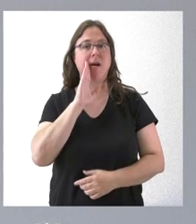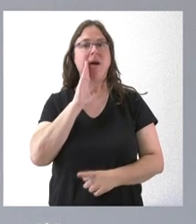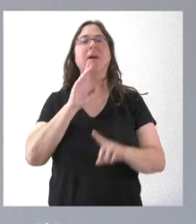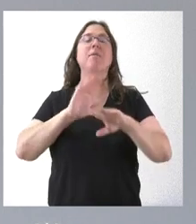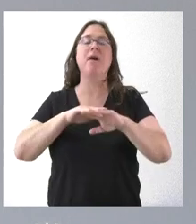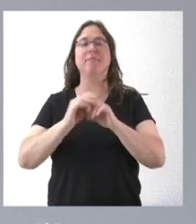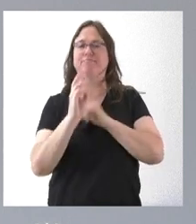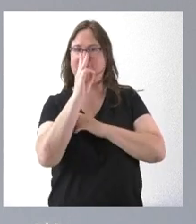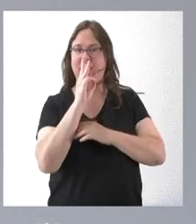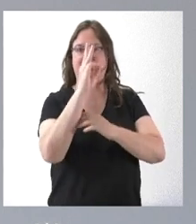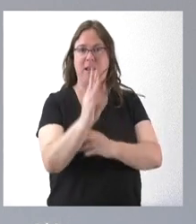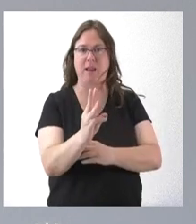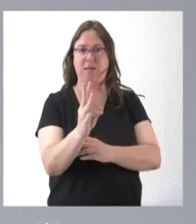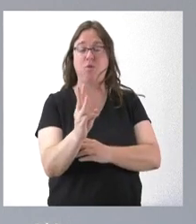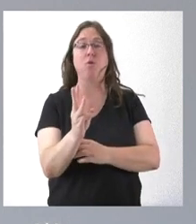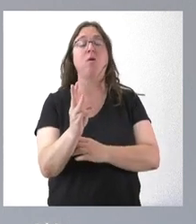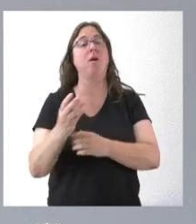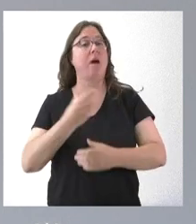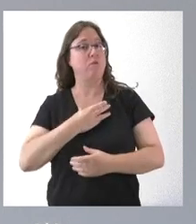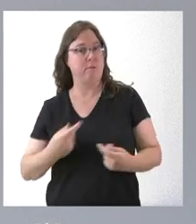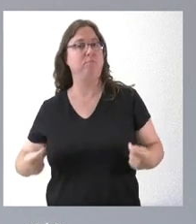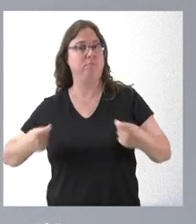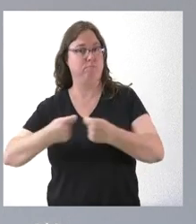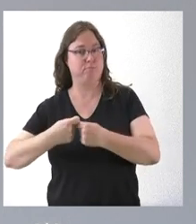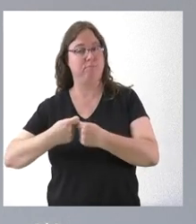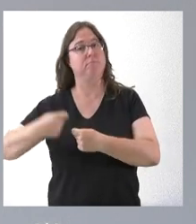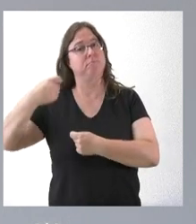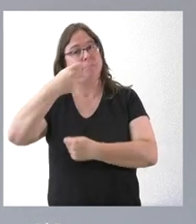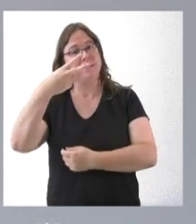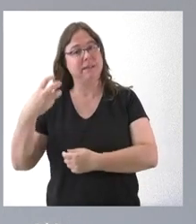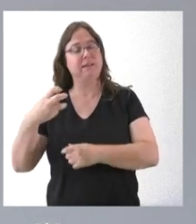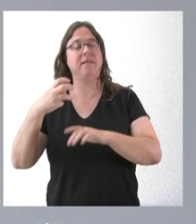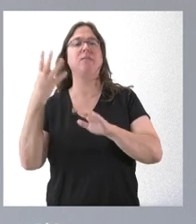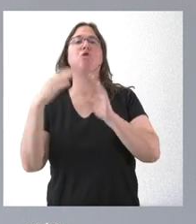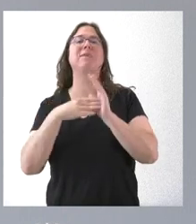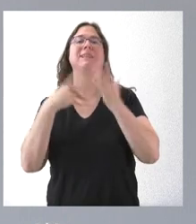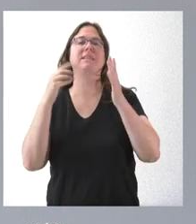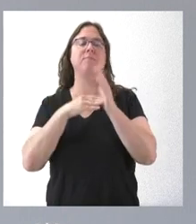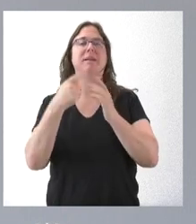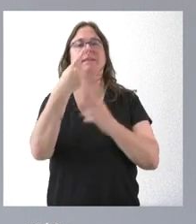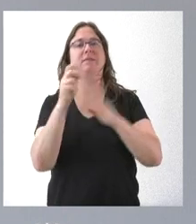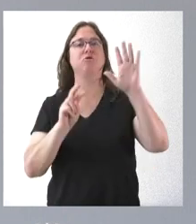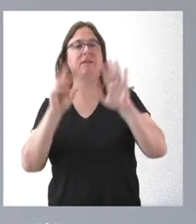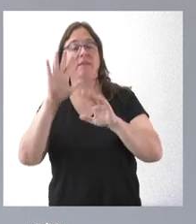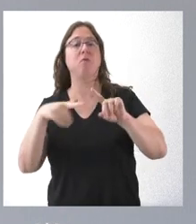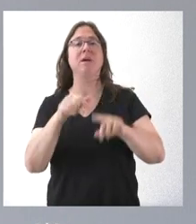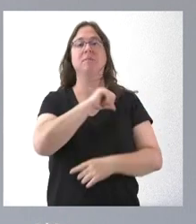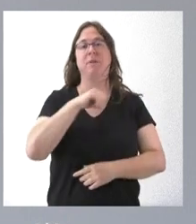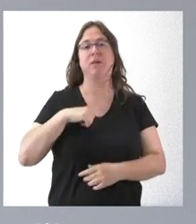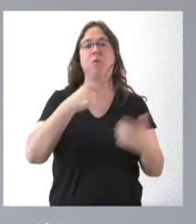tres años con una participación del Ayuntamiento de 797.685 euros y de los particulares de